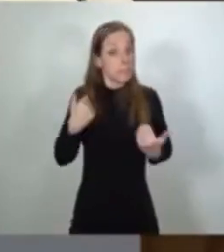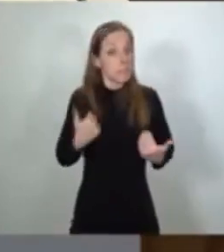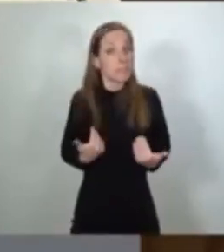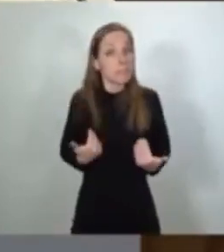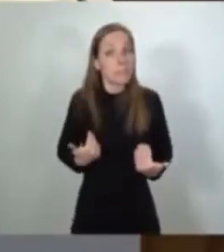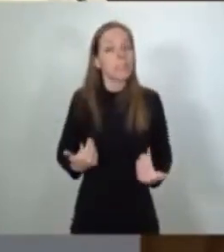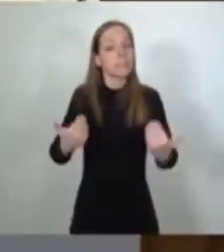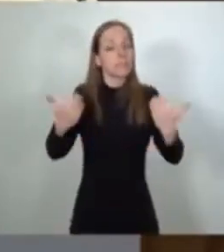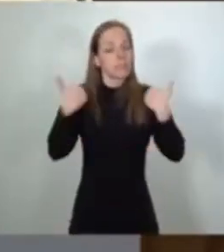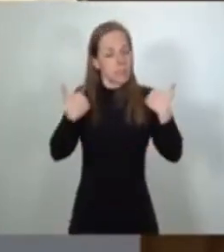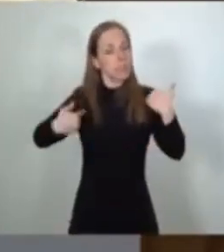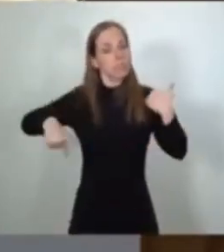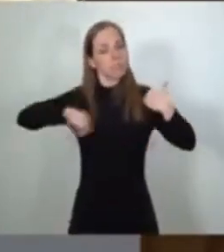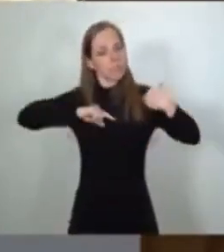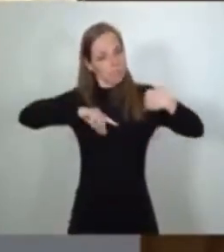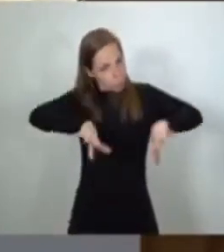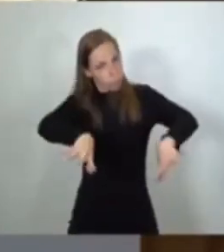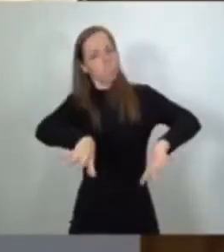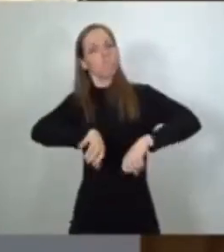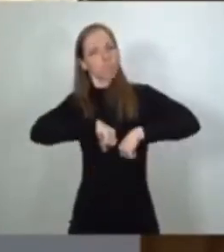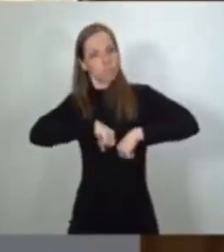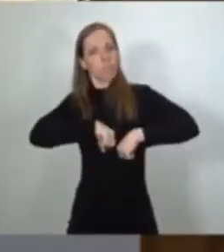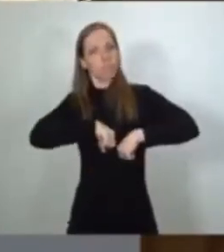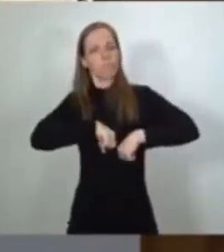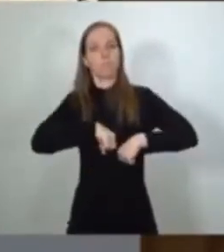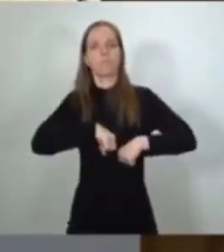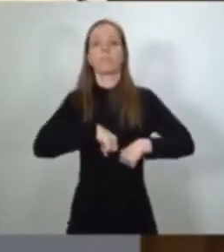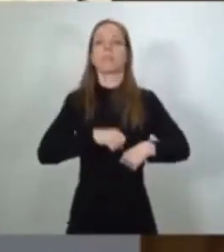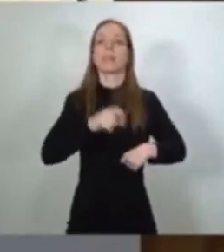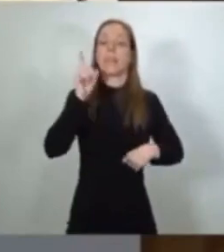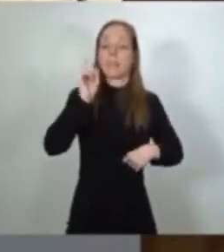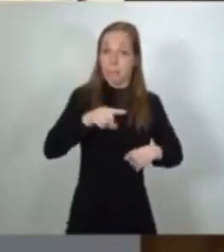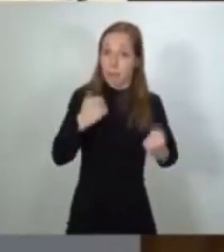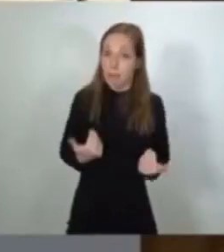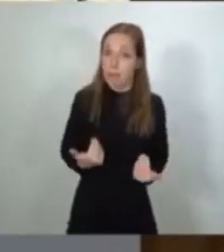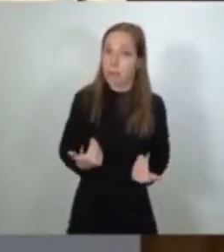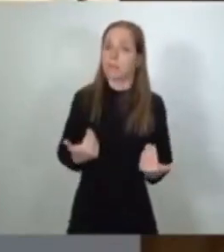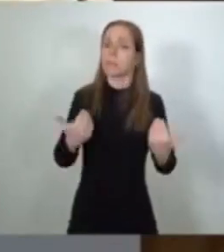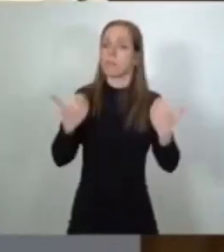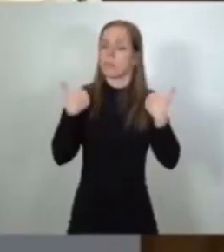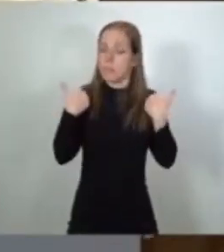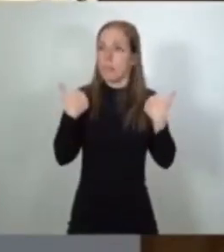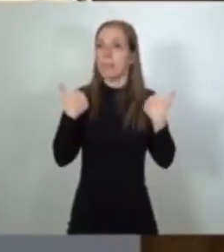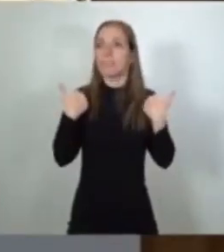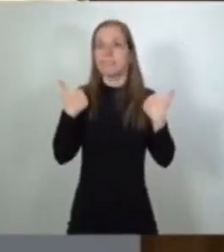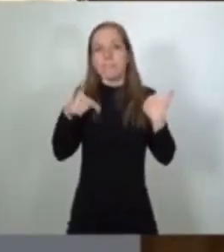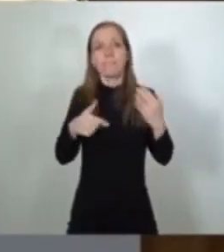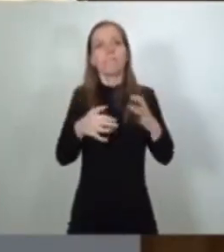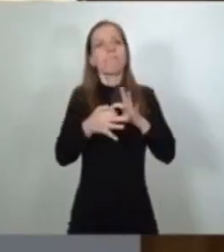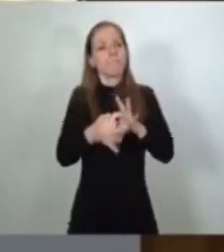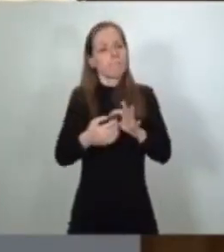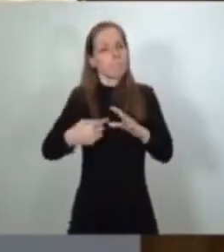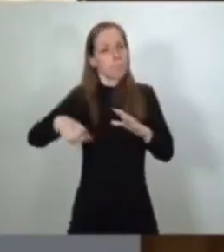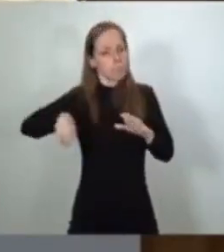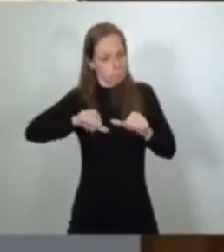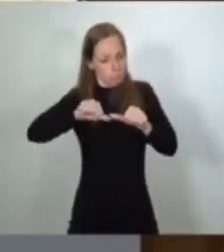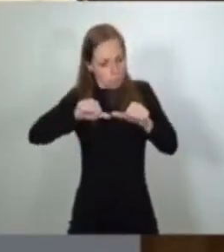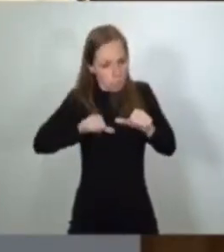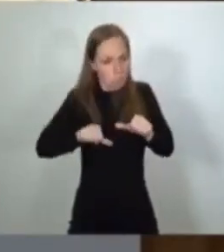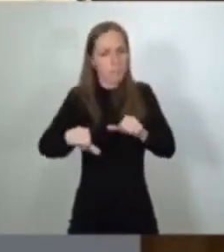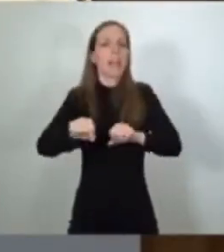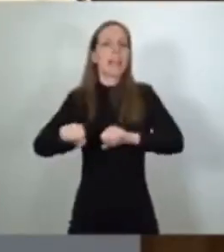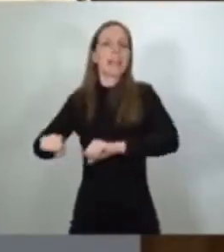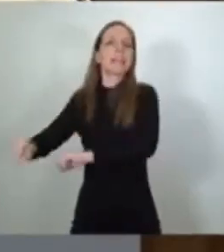que asumimos y que nos constituye. Es otra responsabilidad que vamos a defender